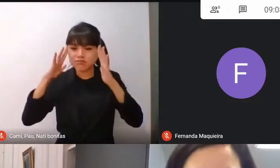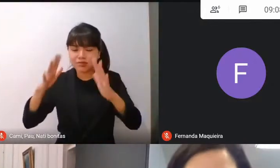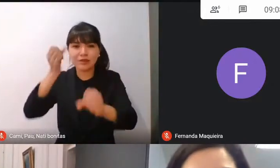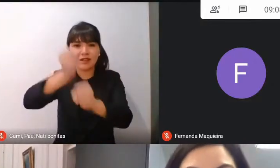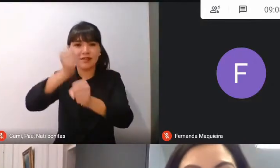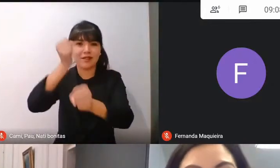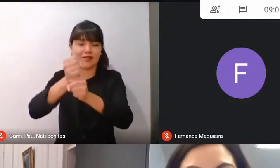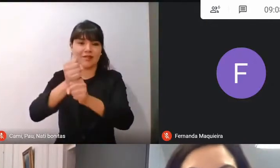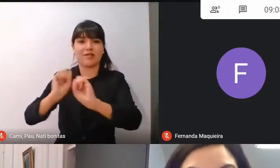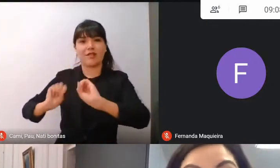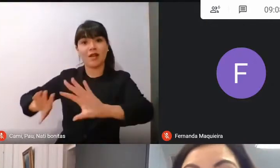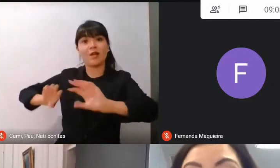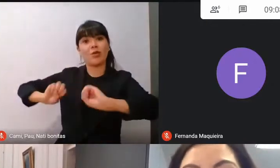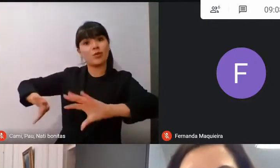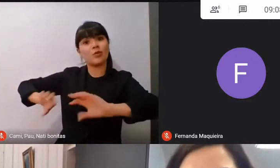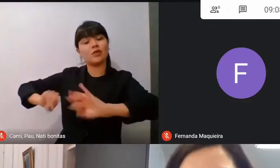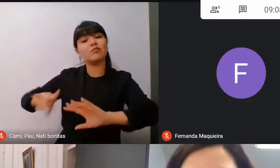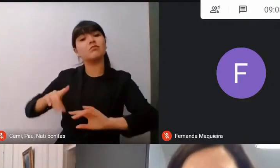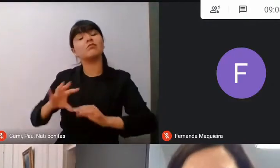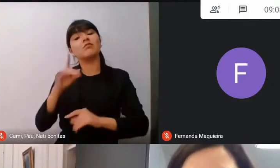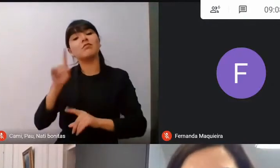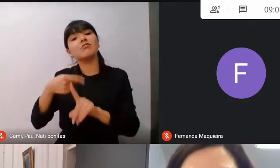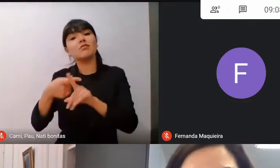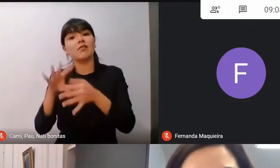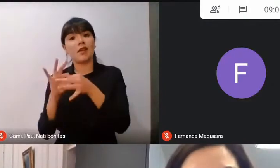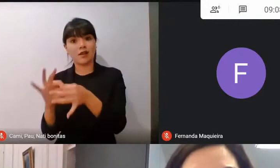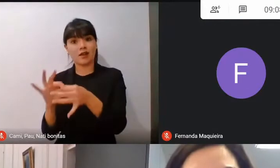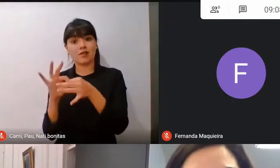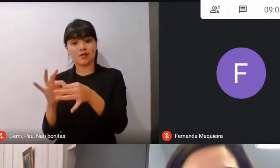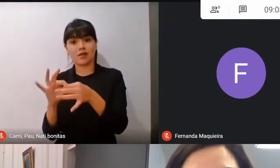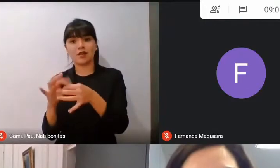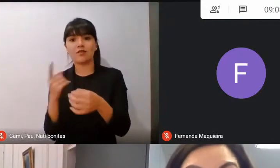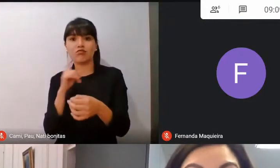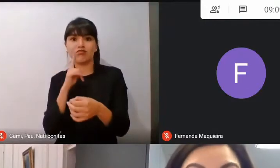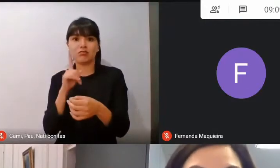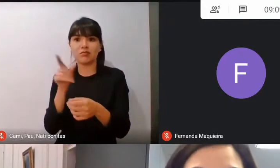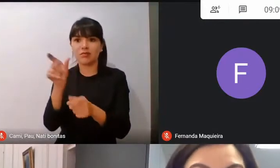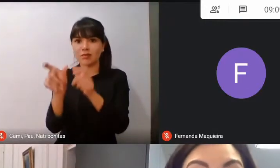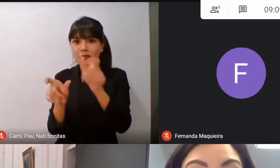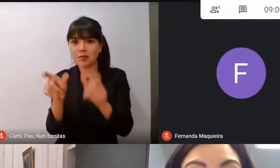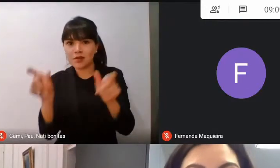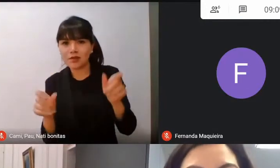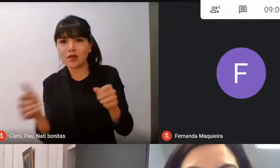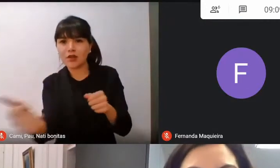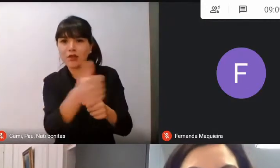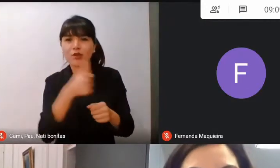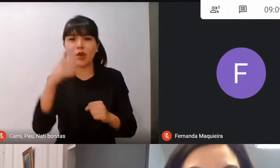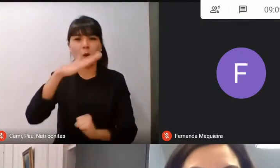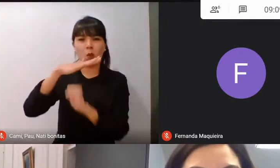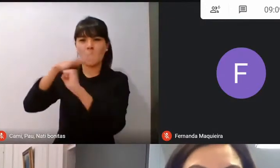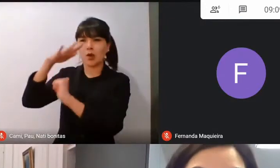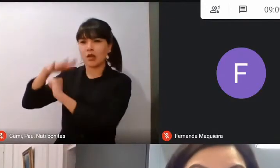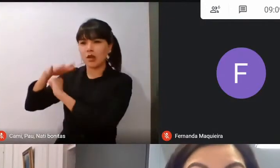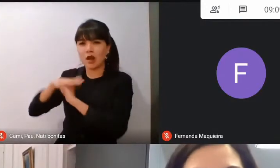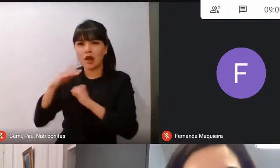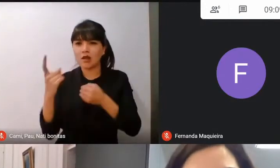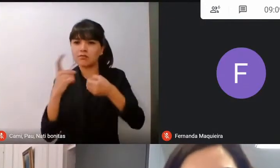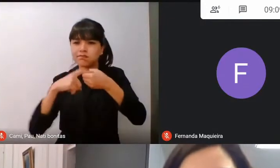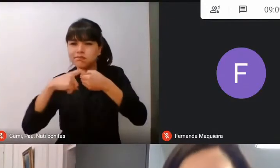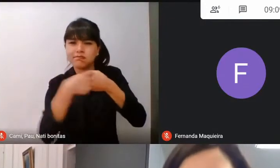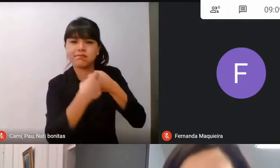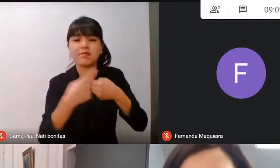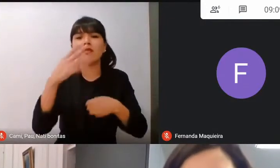agradeciendo la presencia de todas las autoridades, de los gremios que